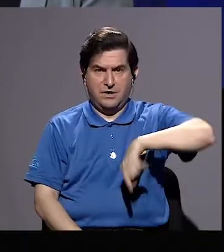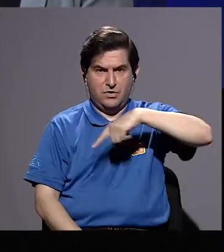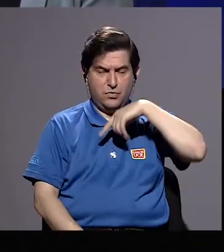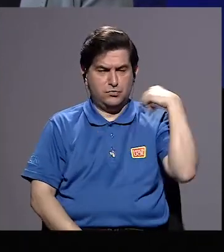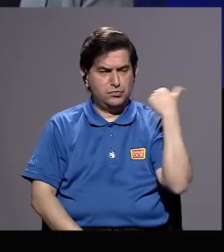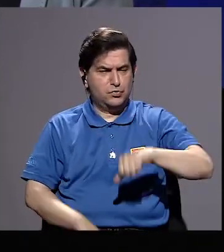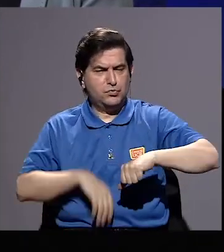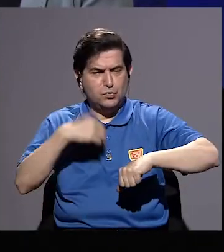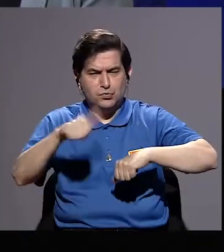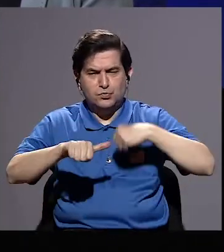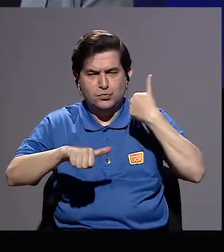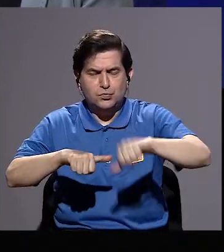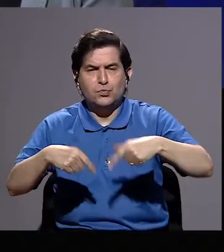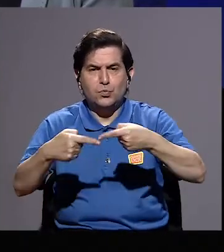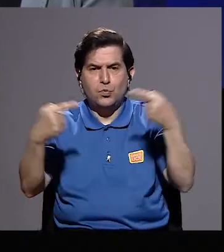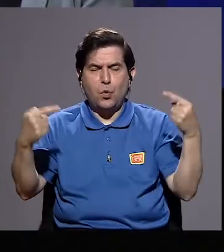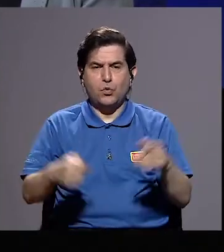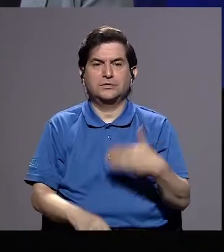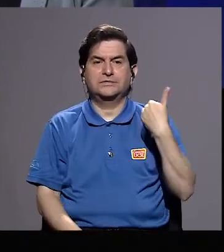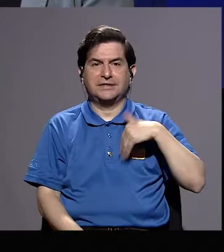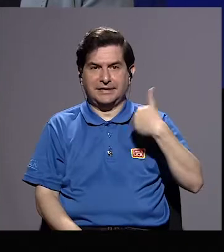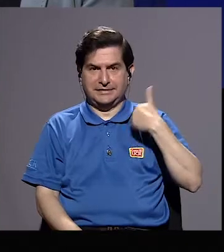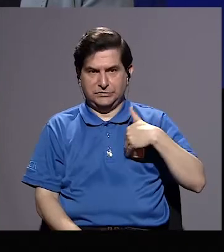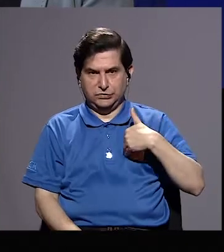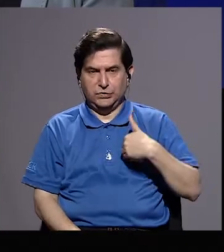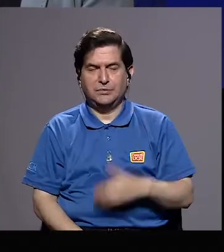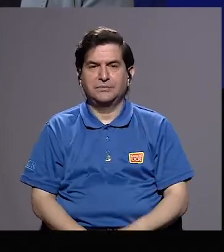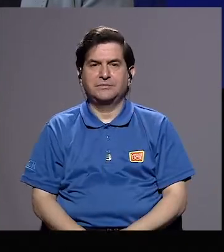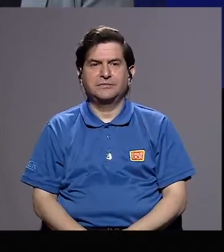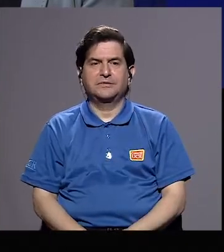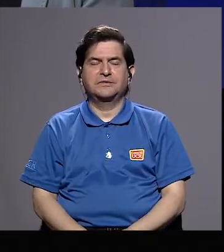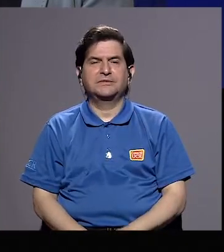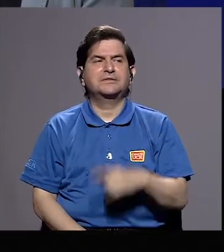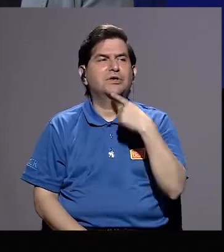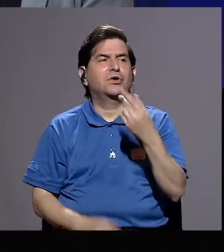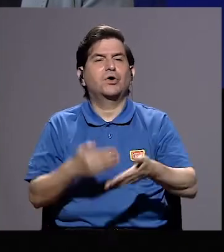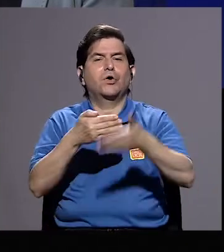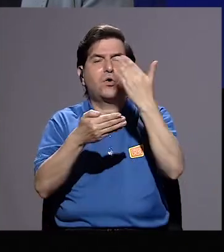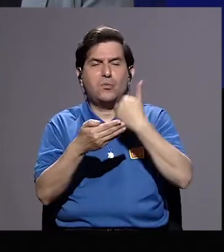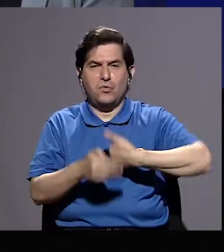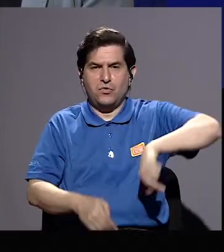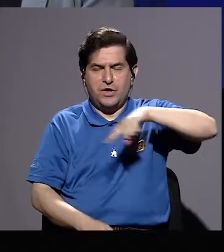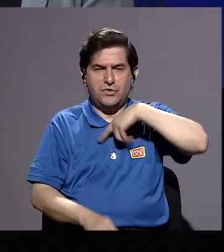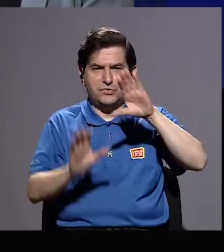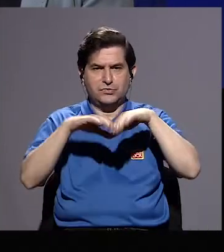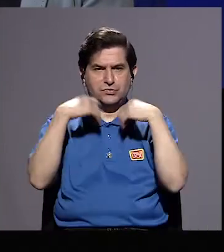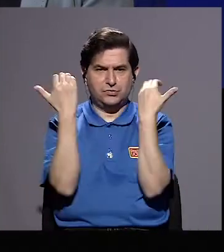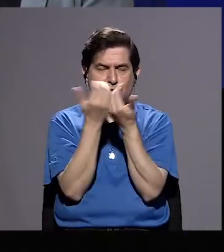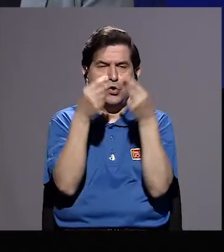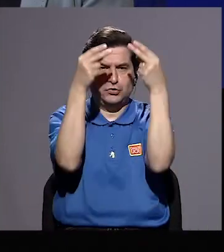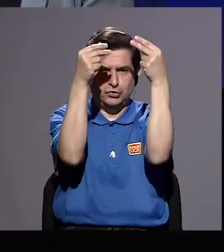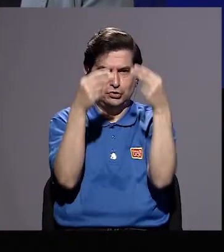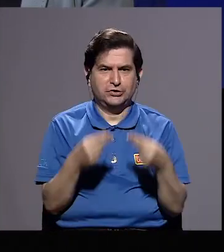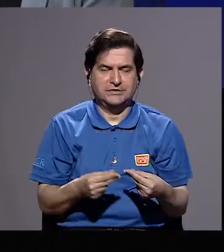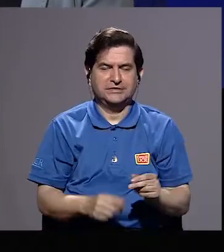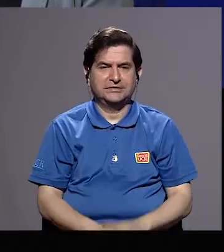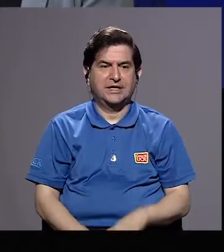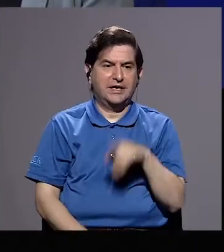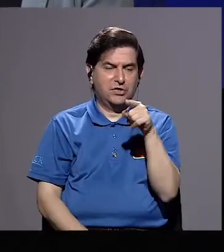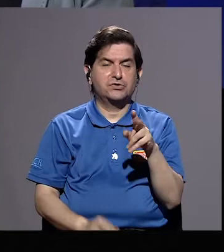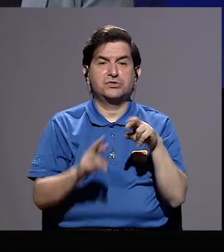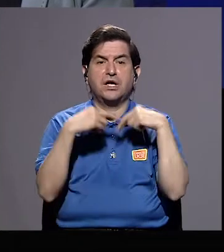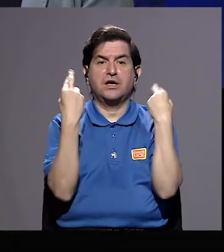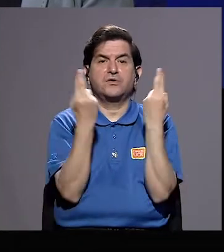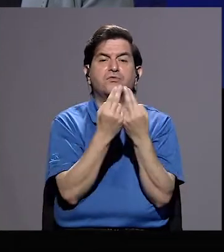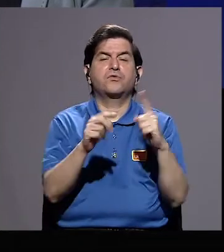nosotros tuvimos que luchar mucho en contra de los hombres, porque como yo dije, estábamos en la Comisión de Hacendarios y